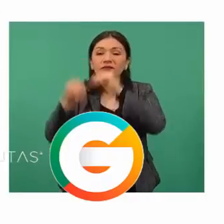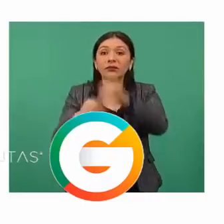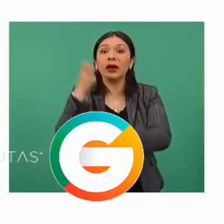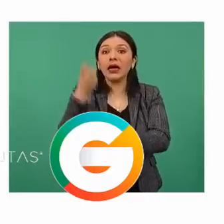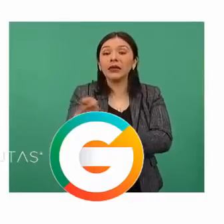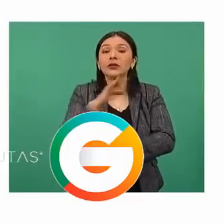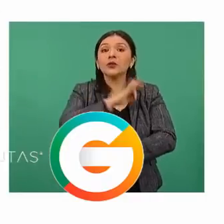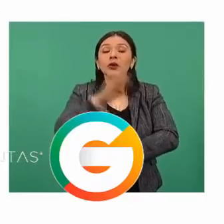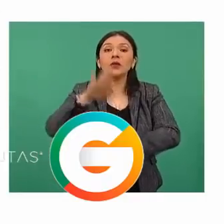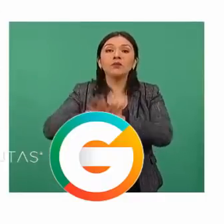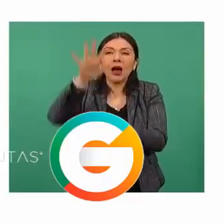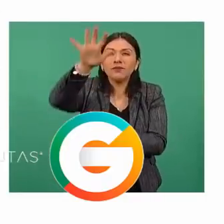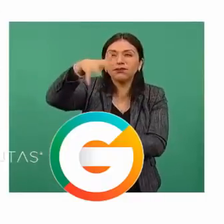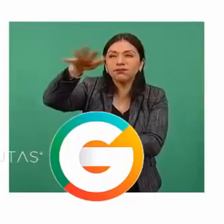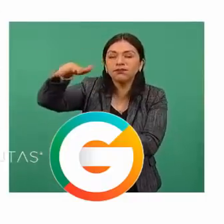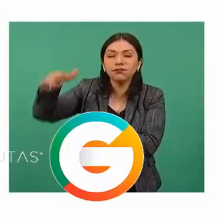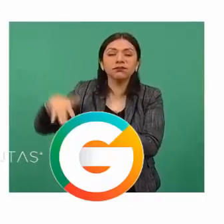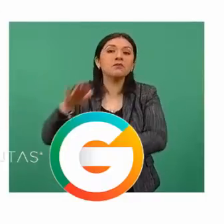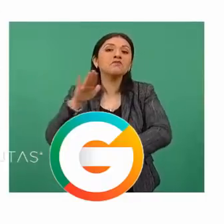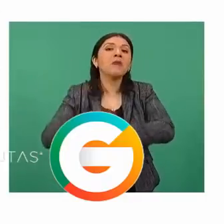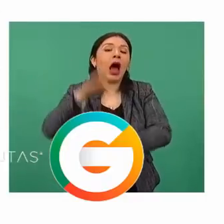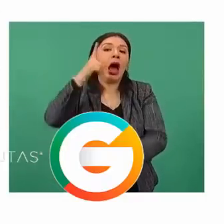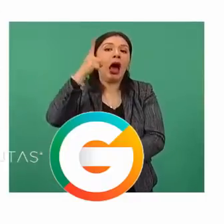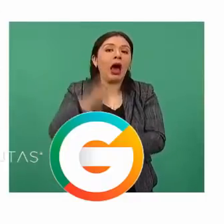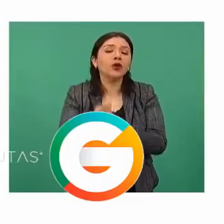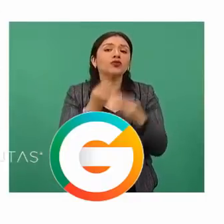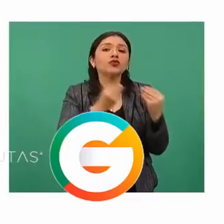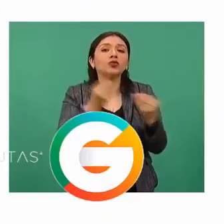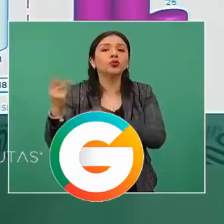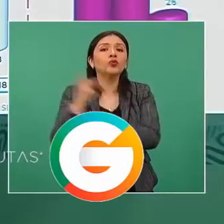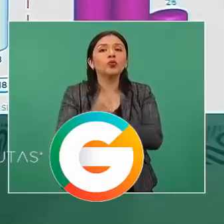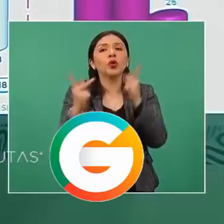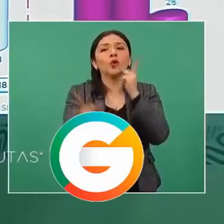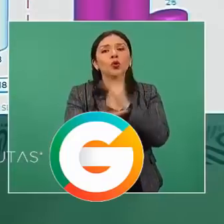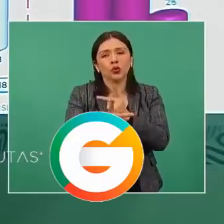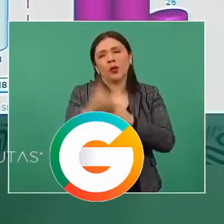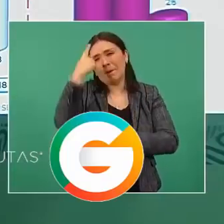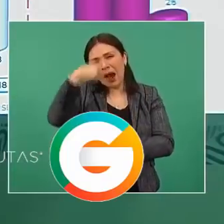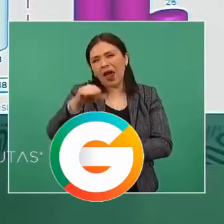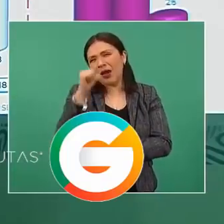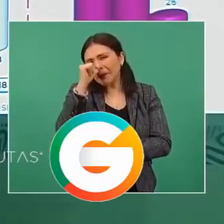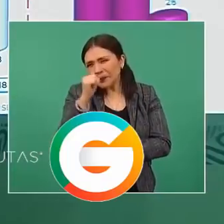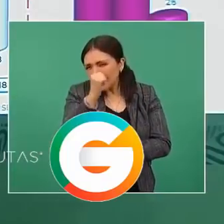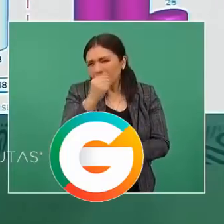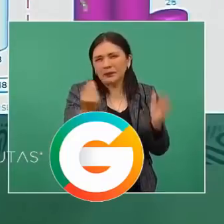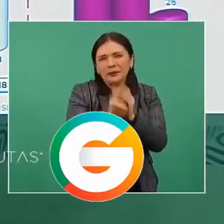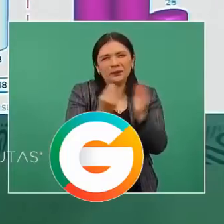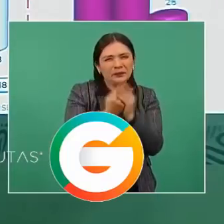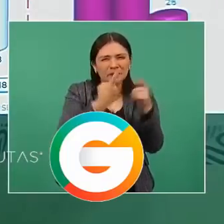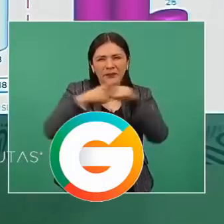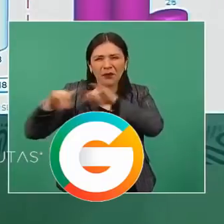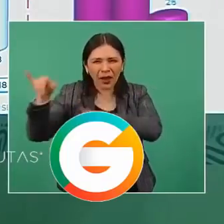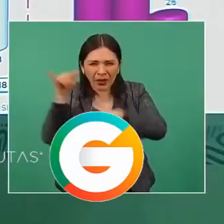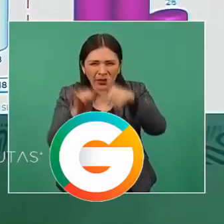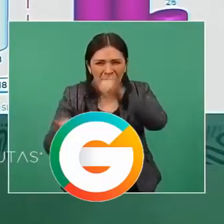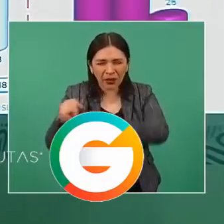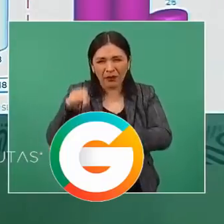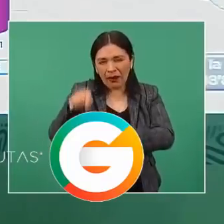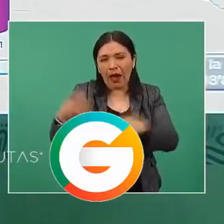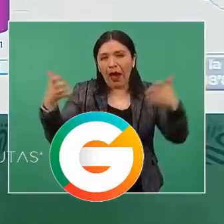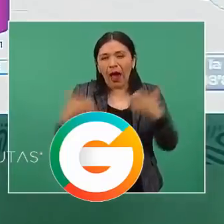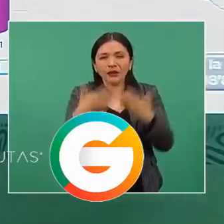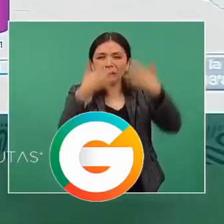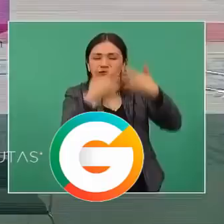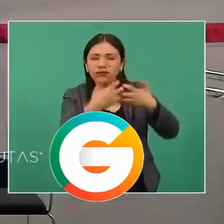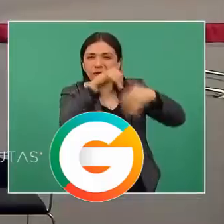ha permitido asegurar una mayor cantidad de productos de metanfetaminas que ahí se elaboran.